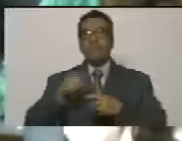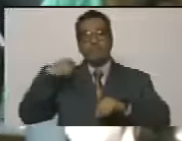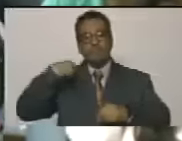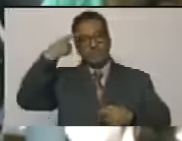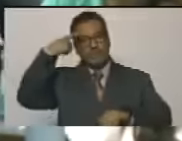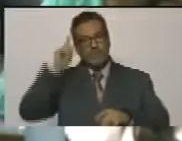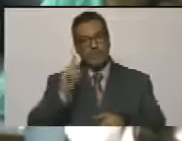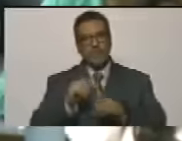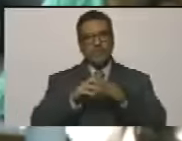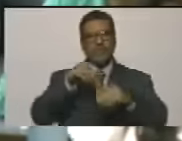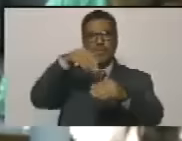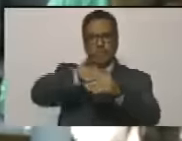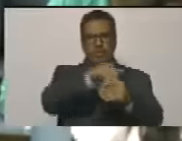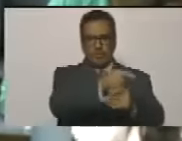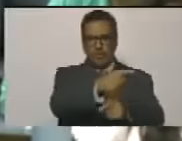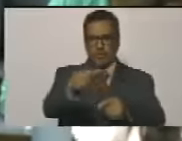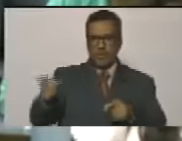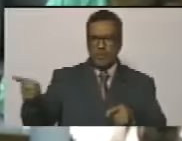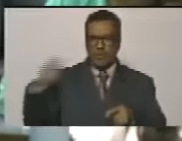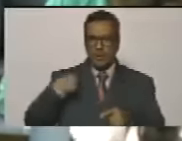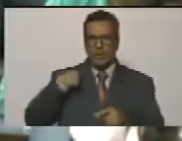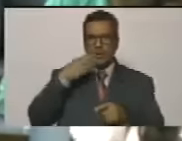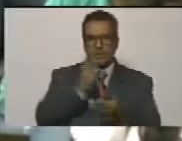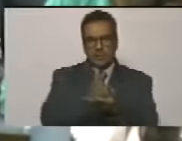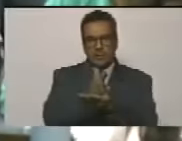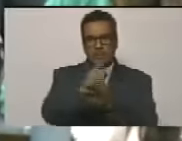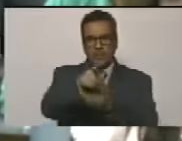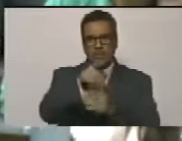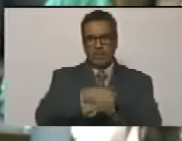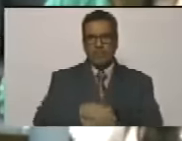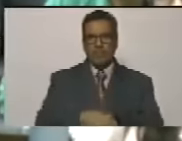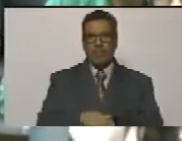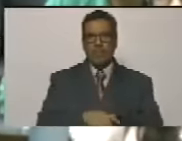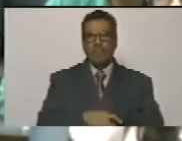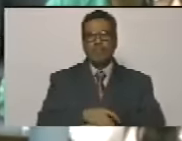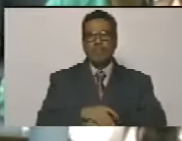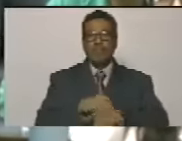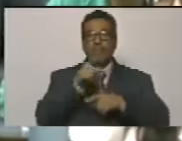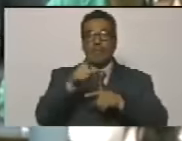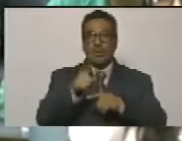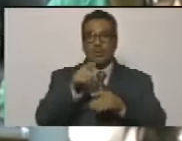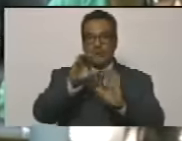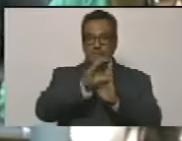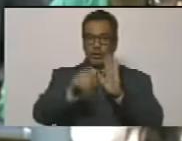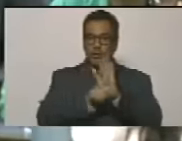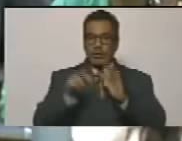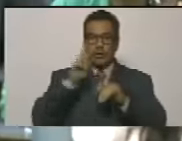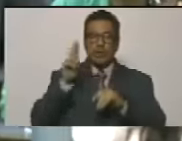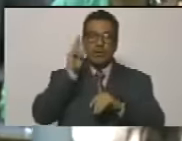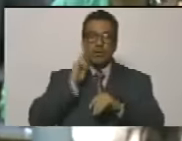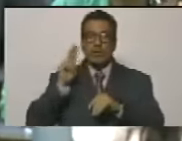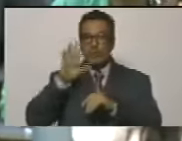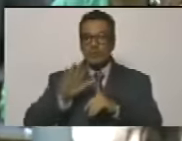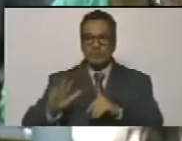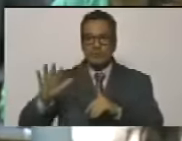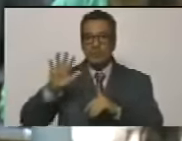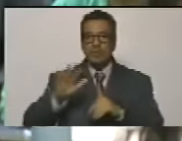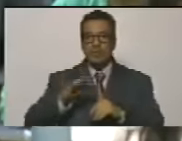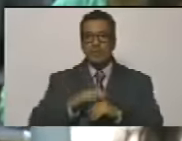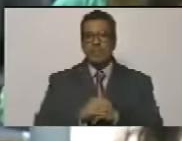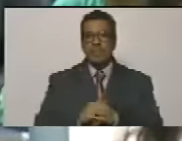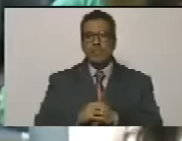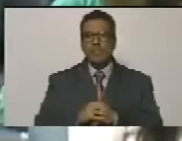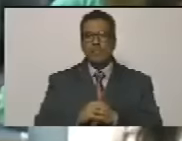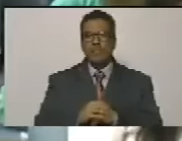vota por ustedes? ser consecuentes con la constitución de la República Bolivariana de Venezuela